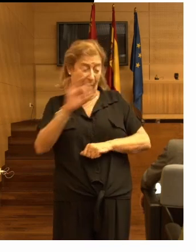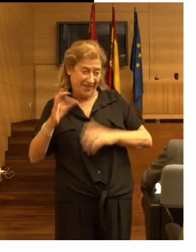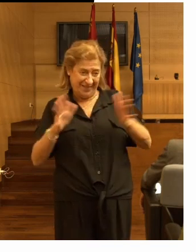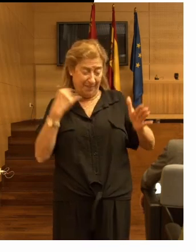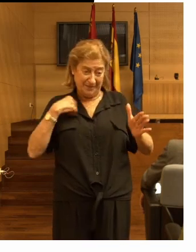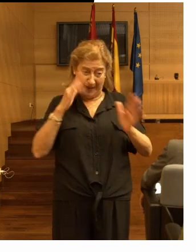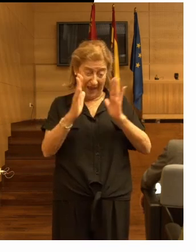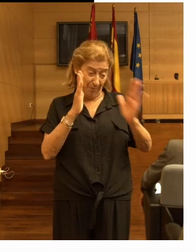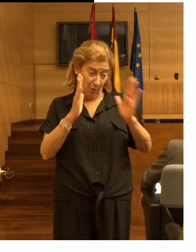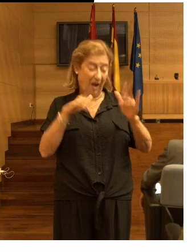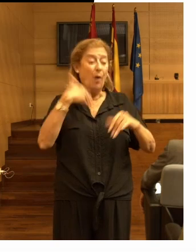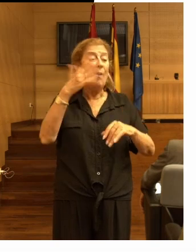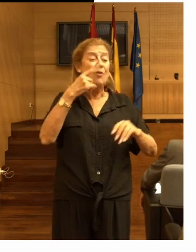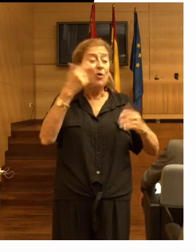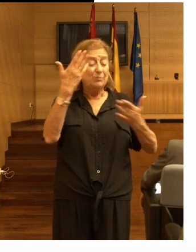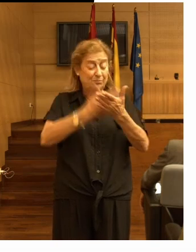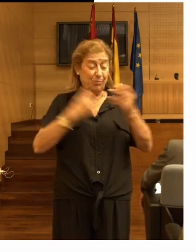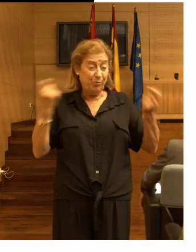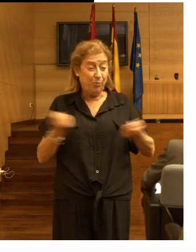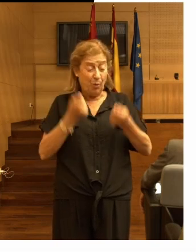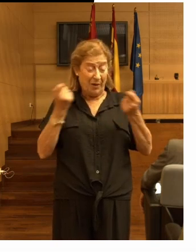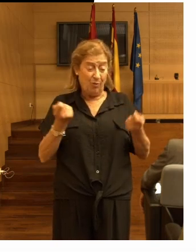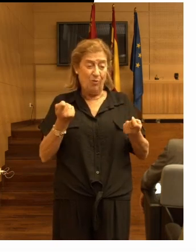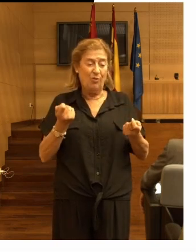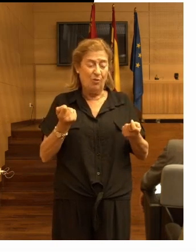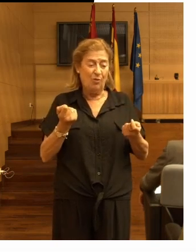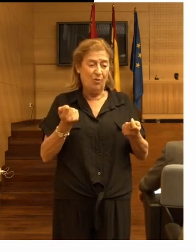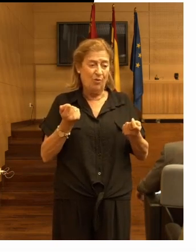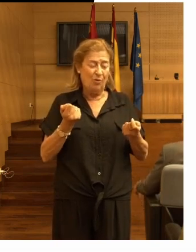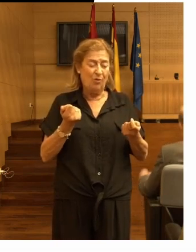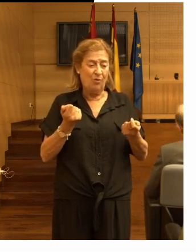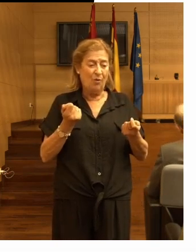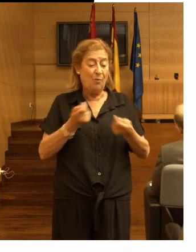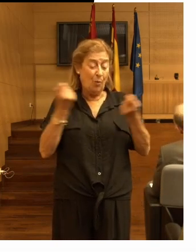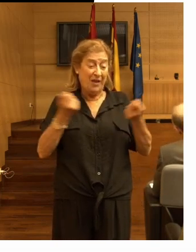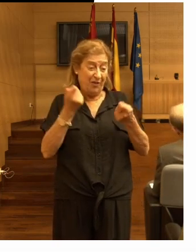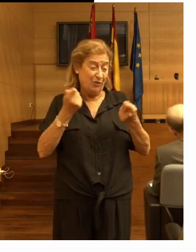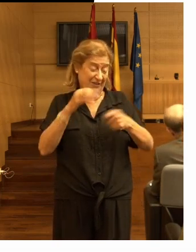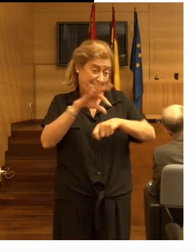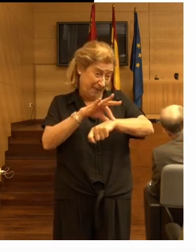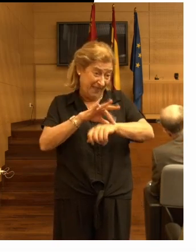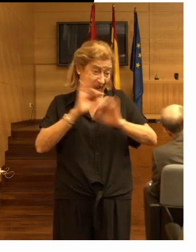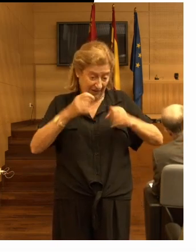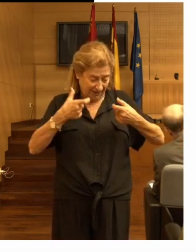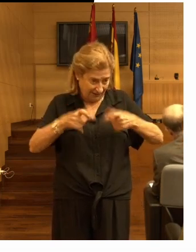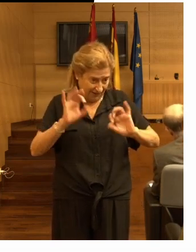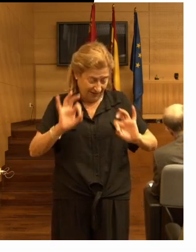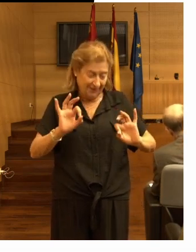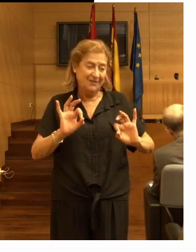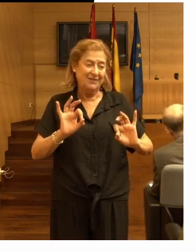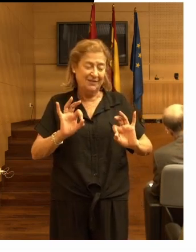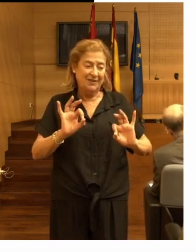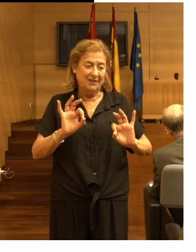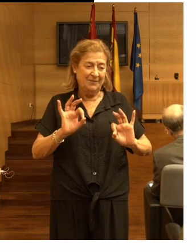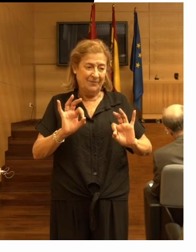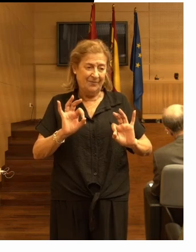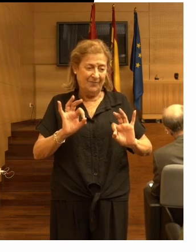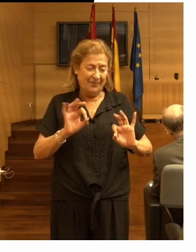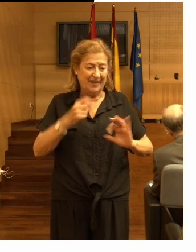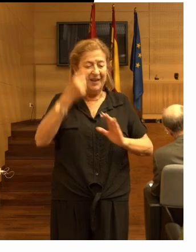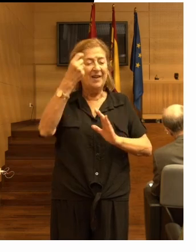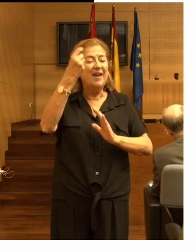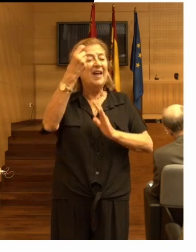cuando se publicó en publicaciones clínicas en revistas